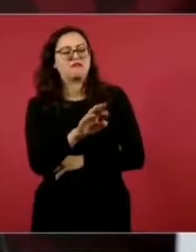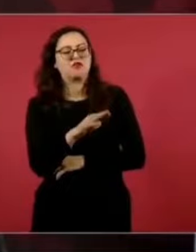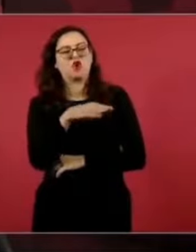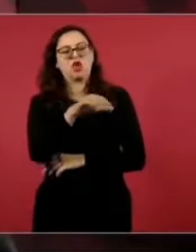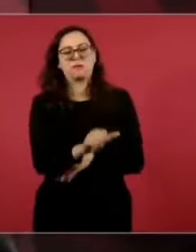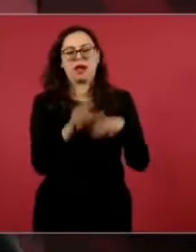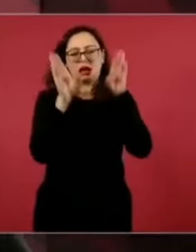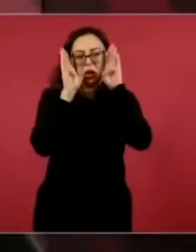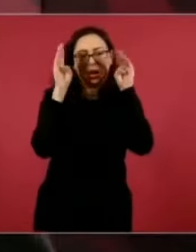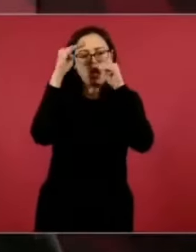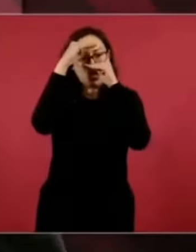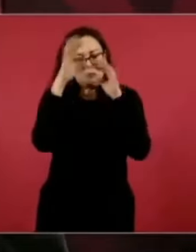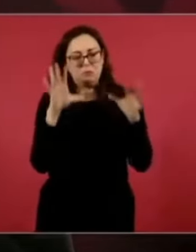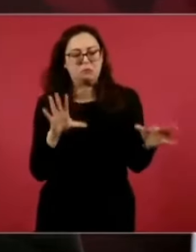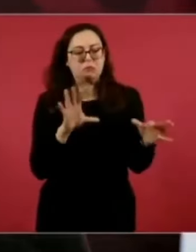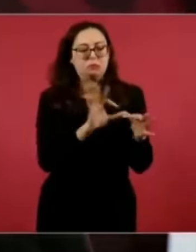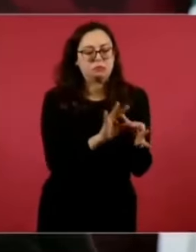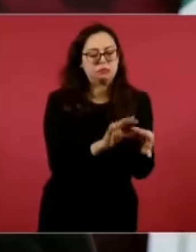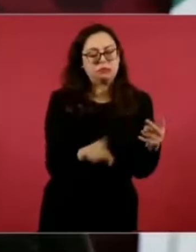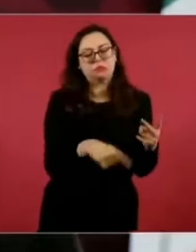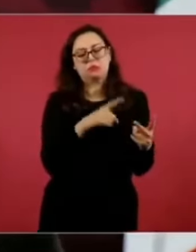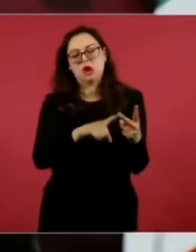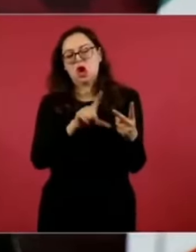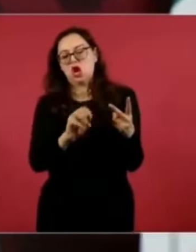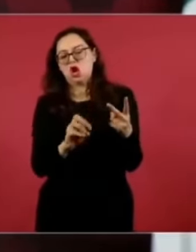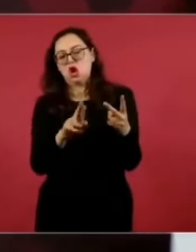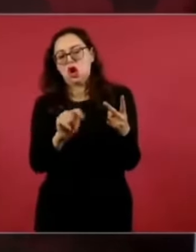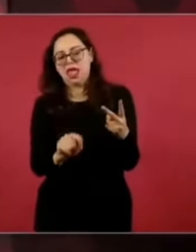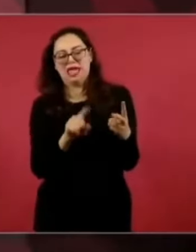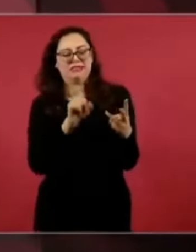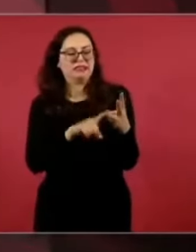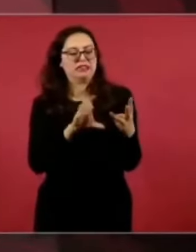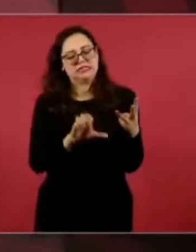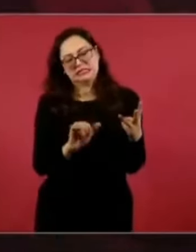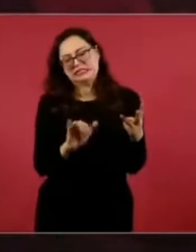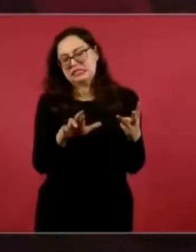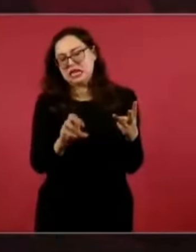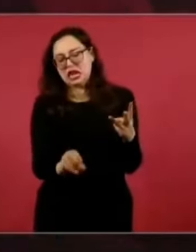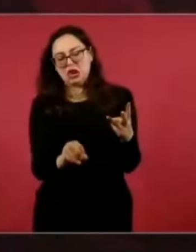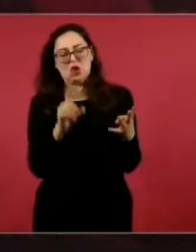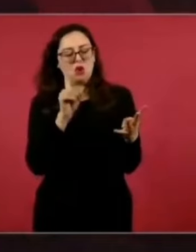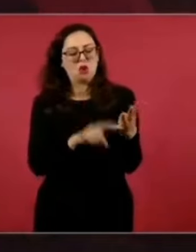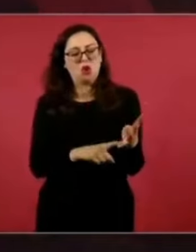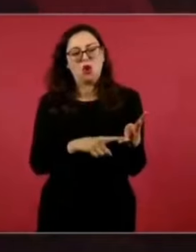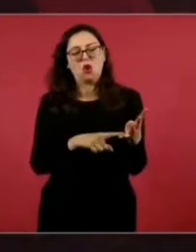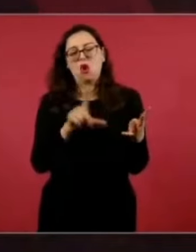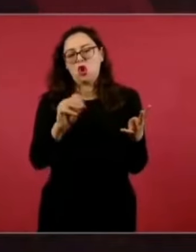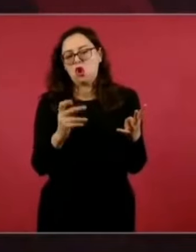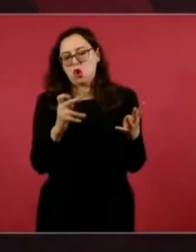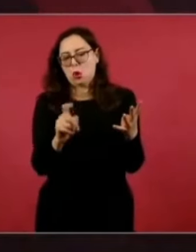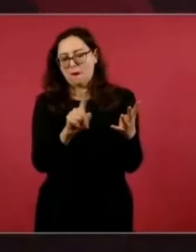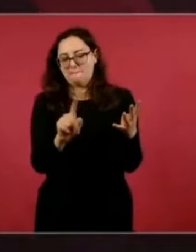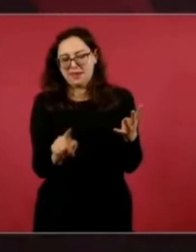y de que Lore de Mola y que Ciro y que López Dóriga